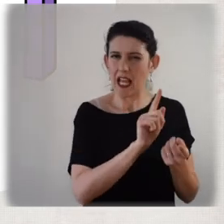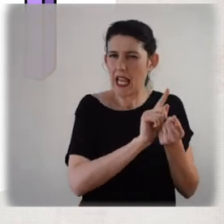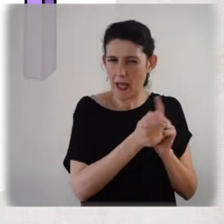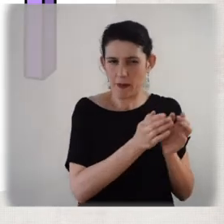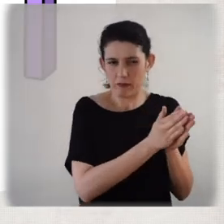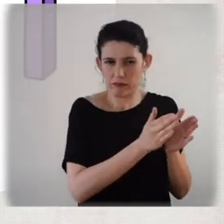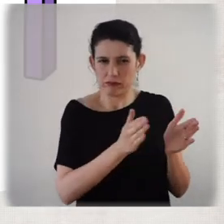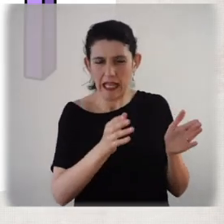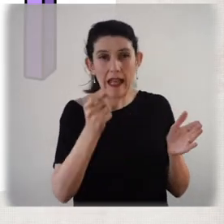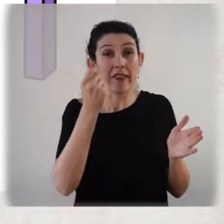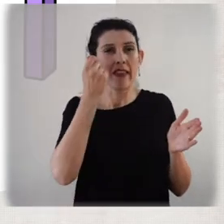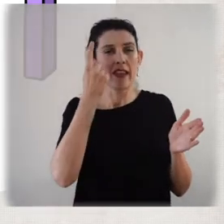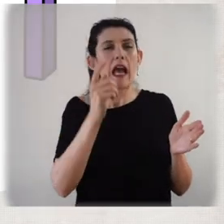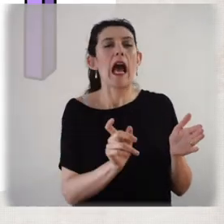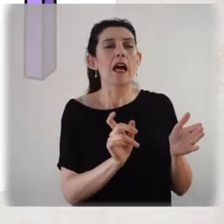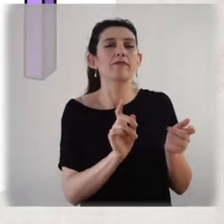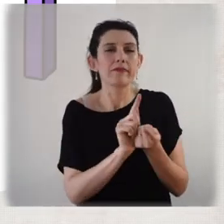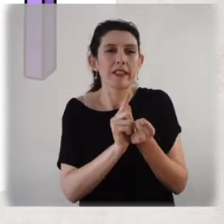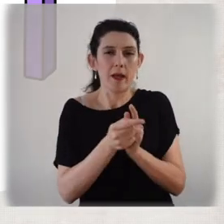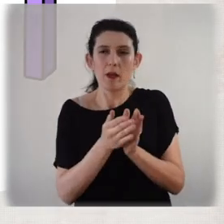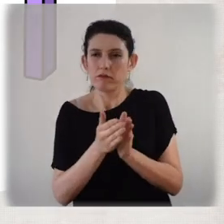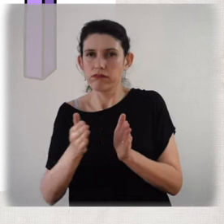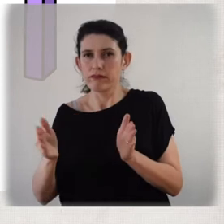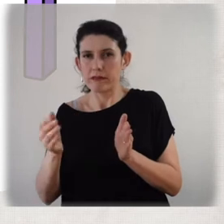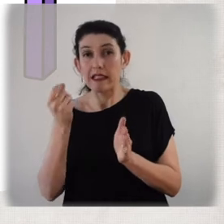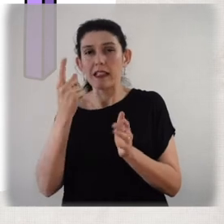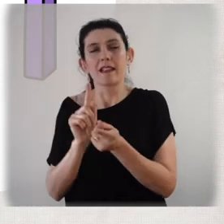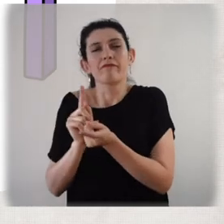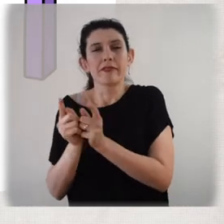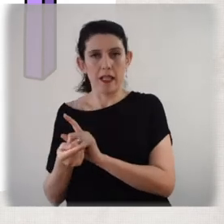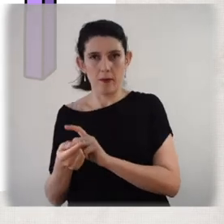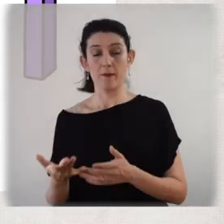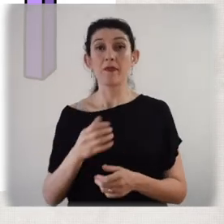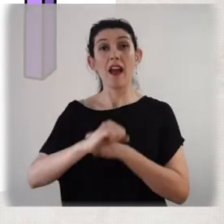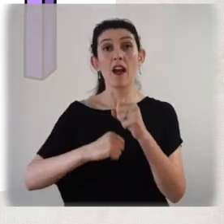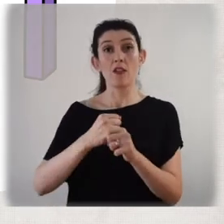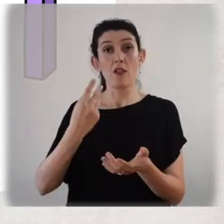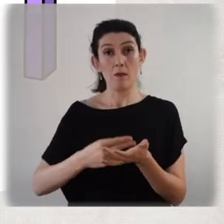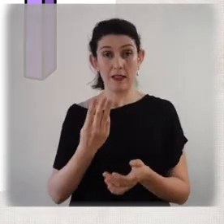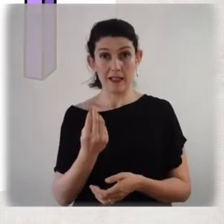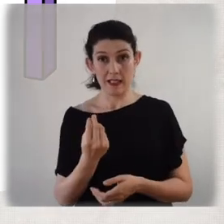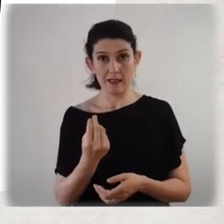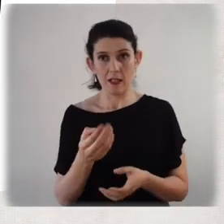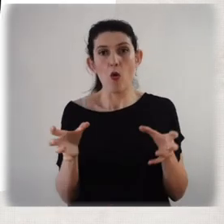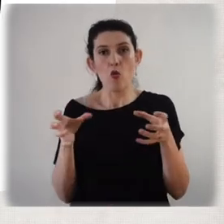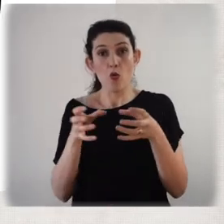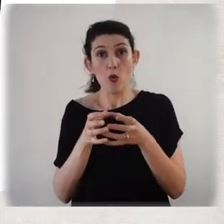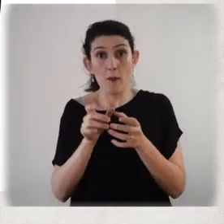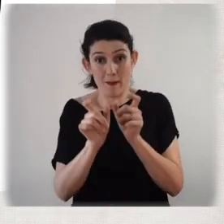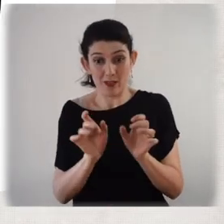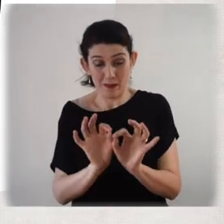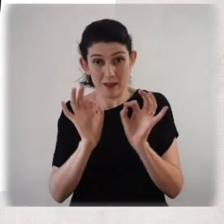especialistas llegó a un acuerdo. A partir de ese momento, se hablaría del trastorno por déficit atencional con hiperactividad. Lo más